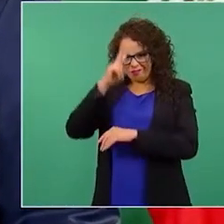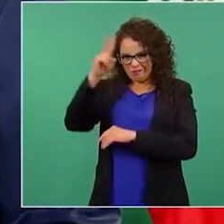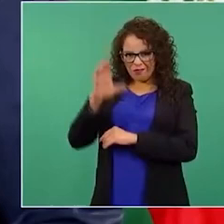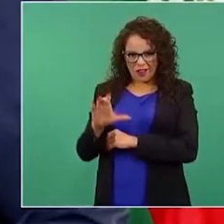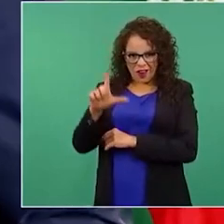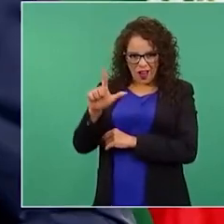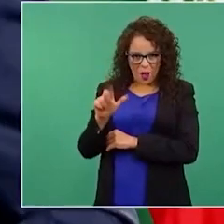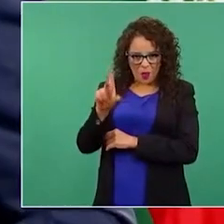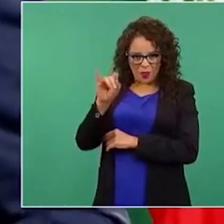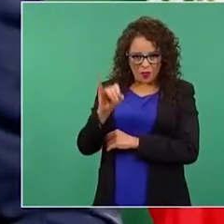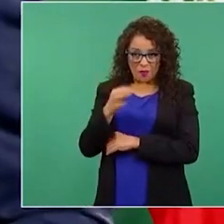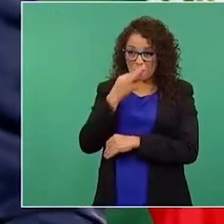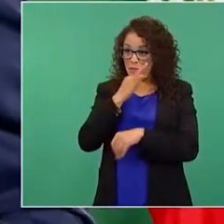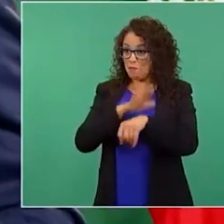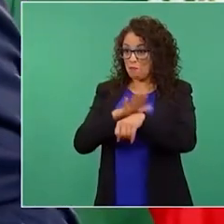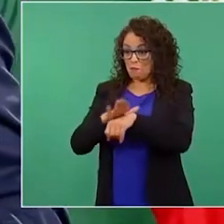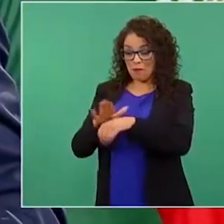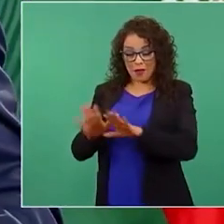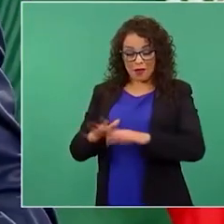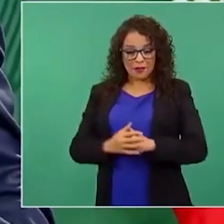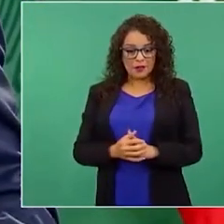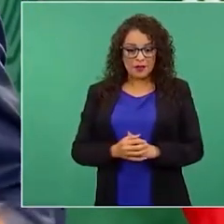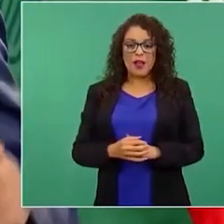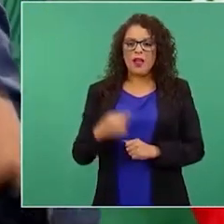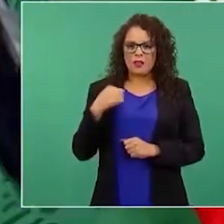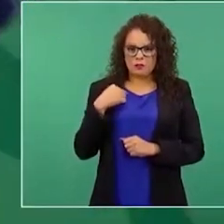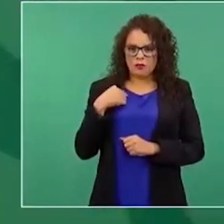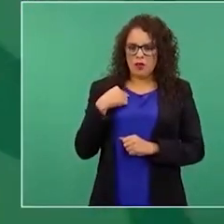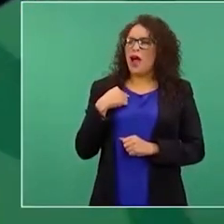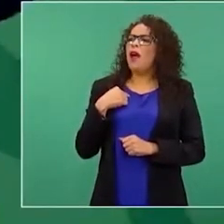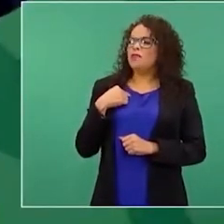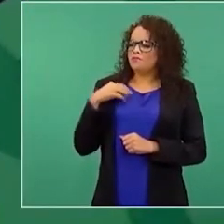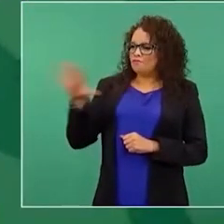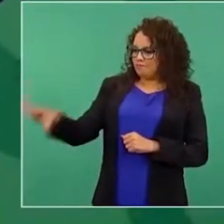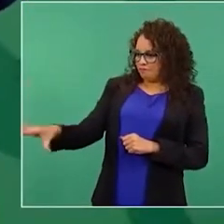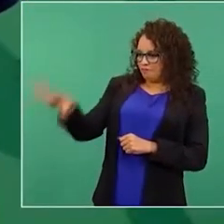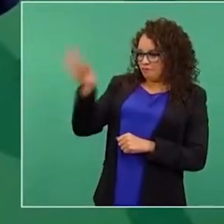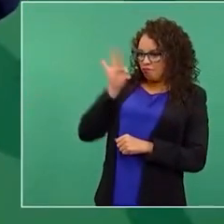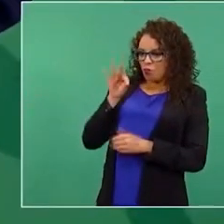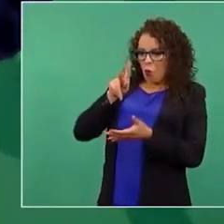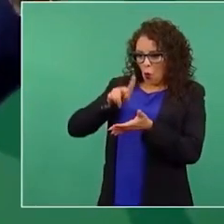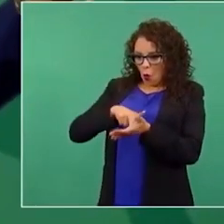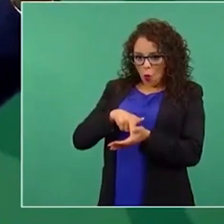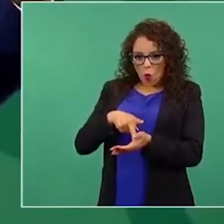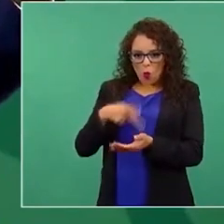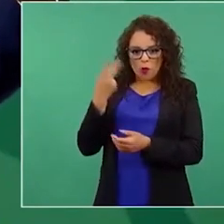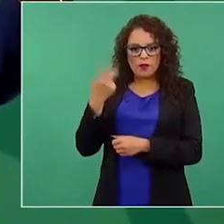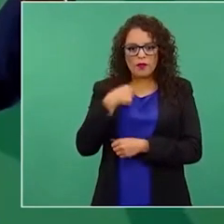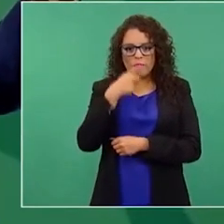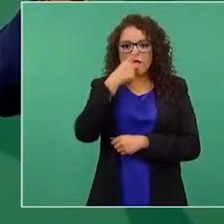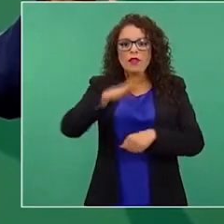yo lo retomo porque quiero que se entere más gente,